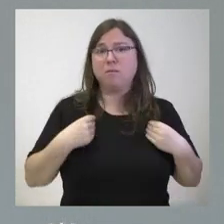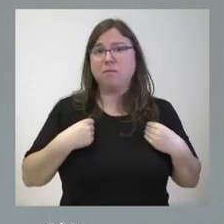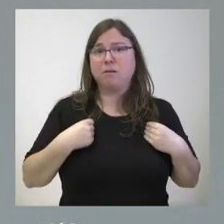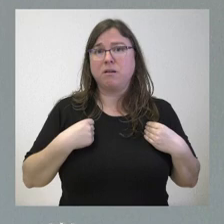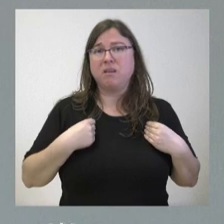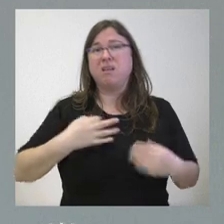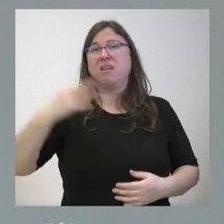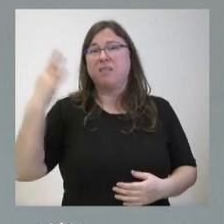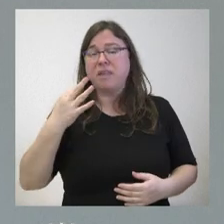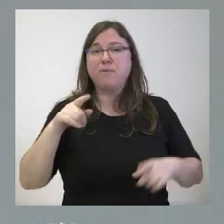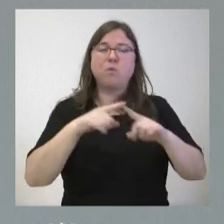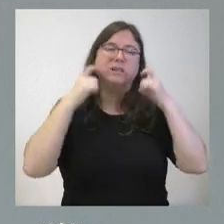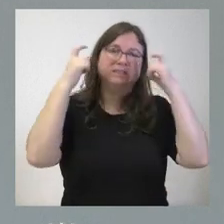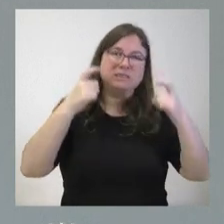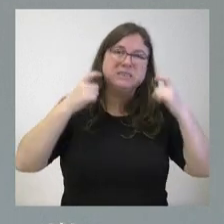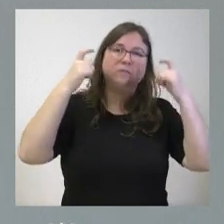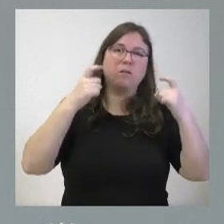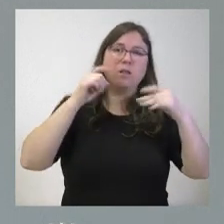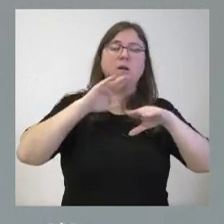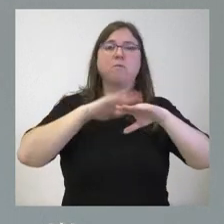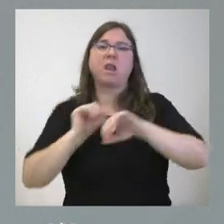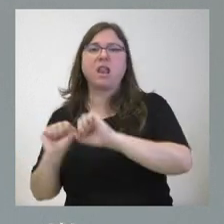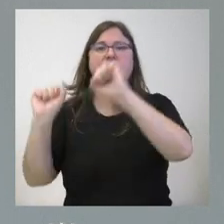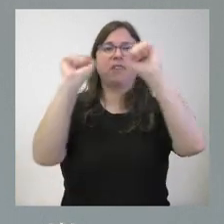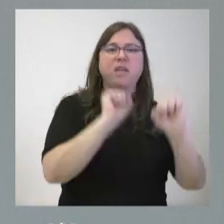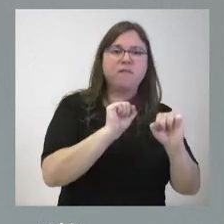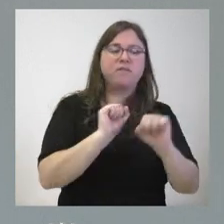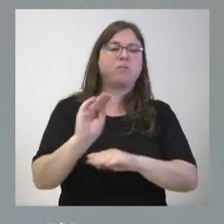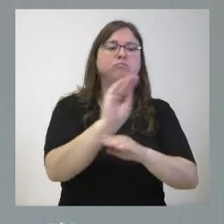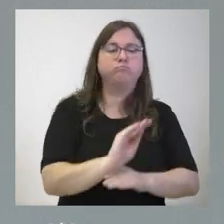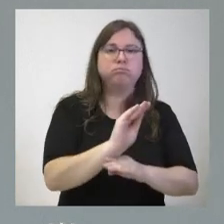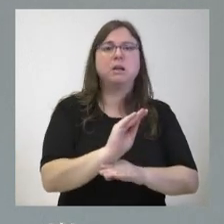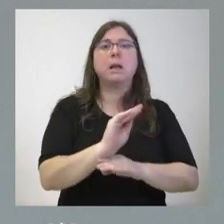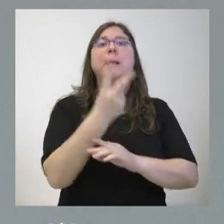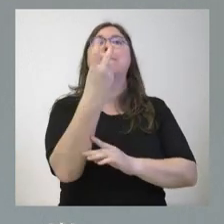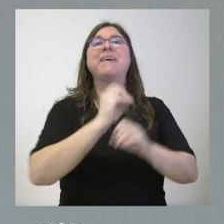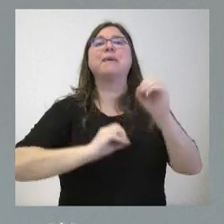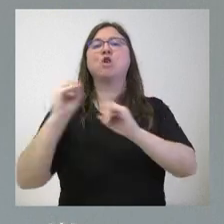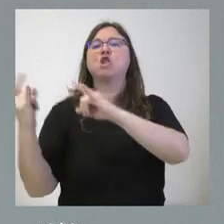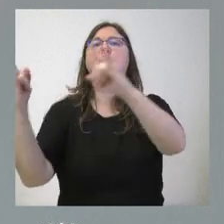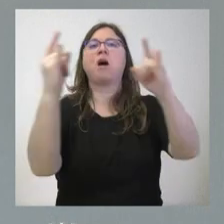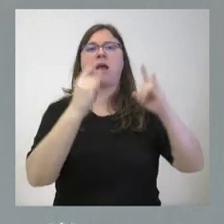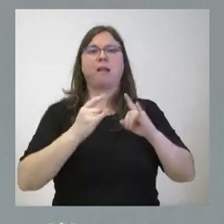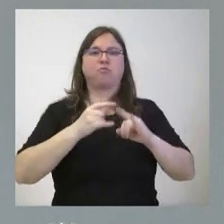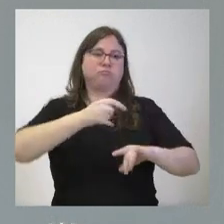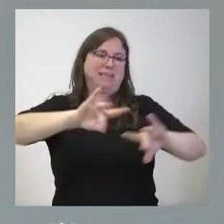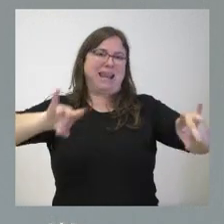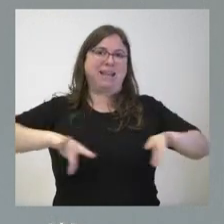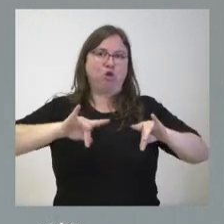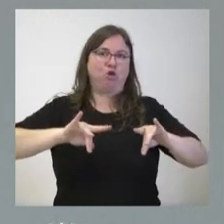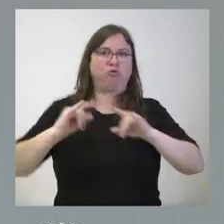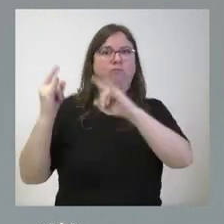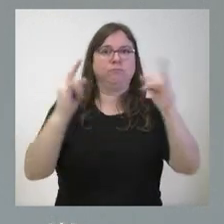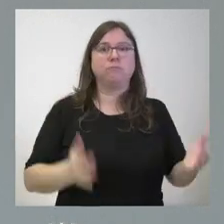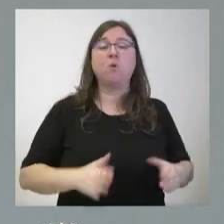tengamos que hacer como hacemos un esfuerzo para defender, proteger, mejorar el 20% del territorio de España que es nuestro territorio forestal